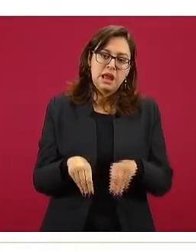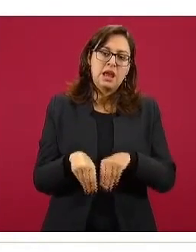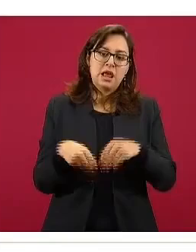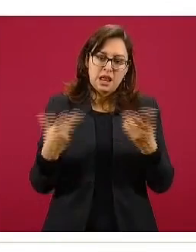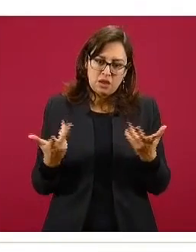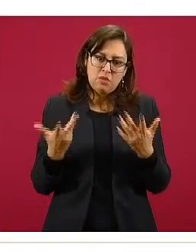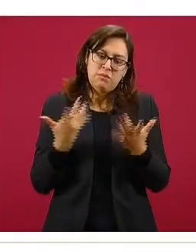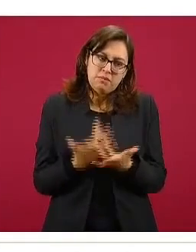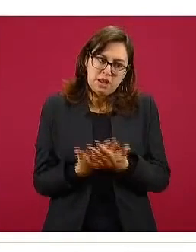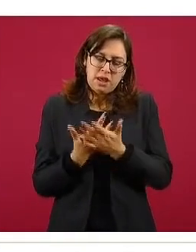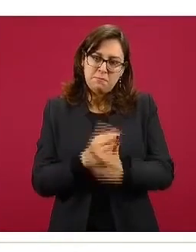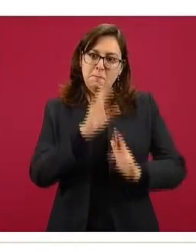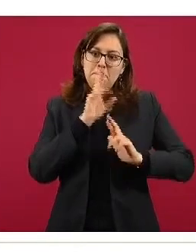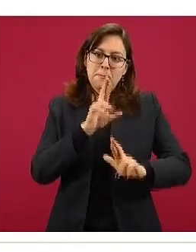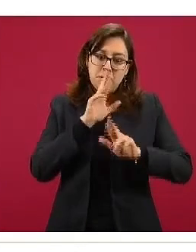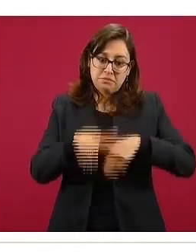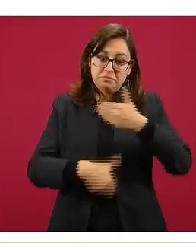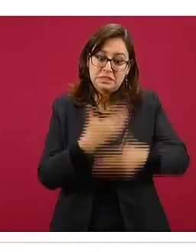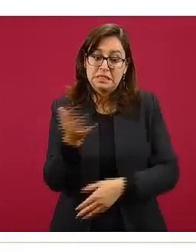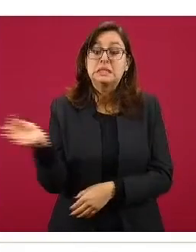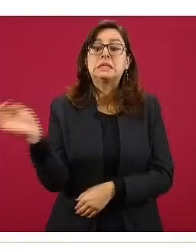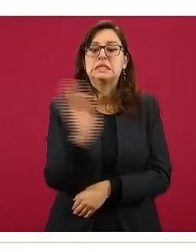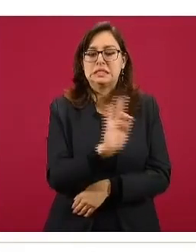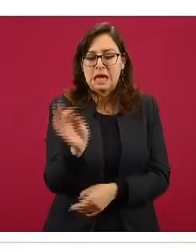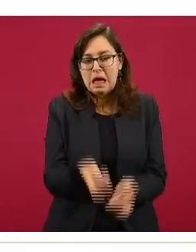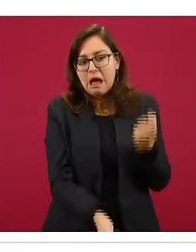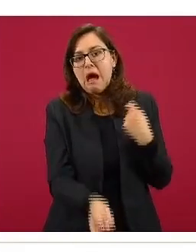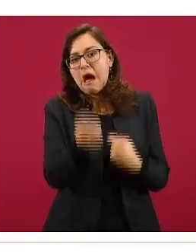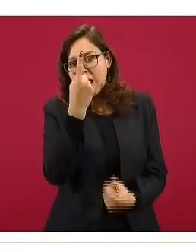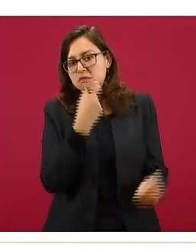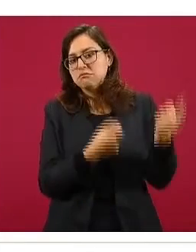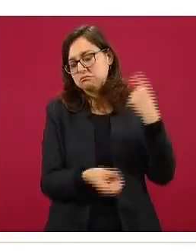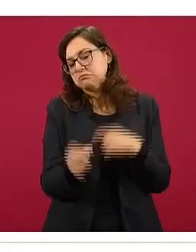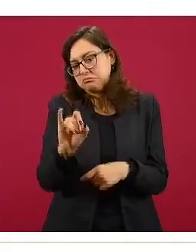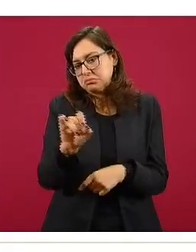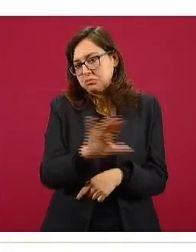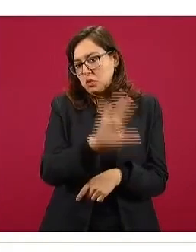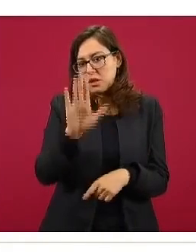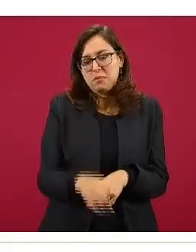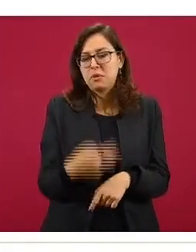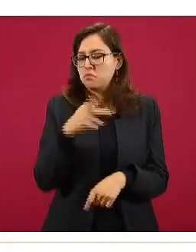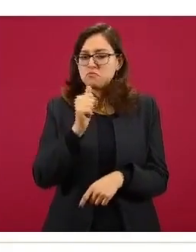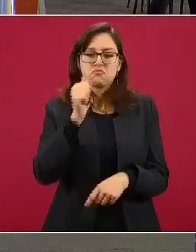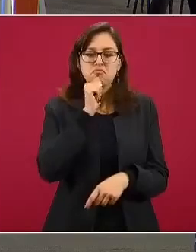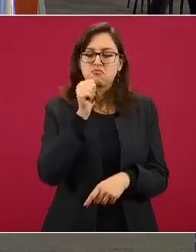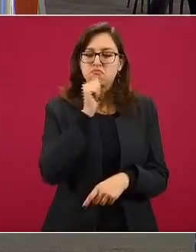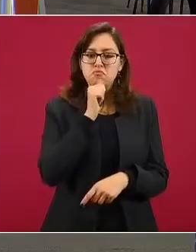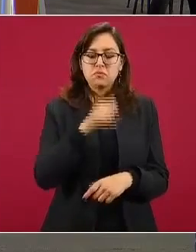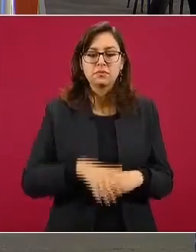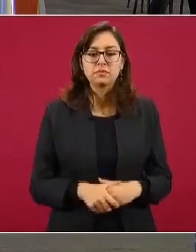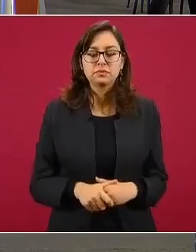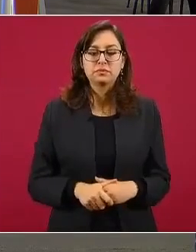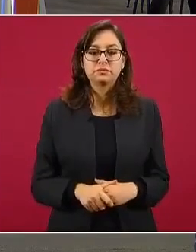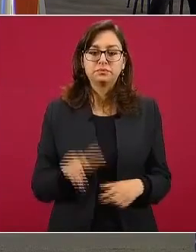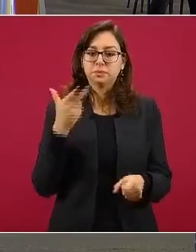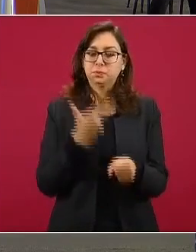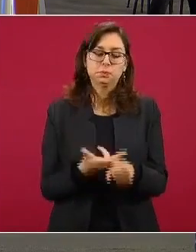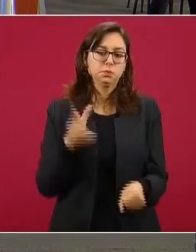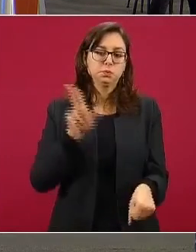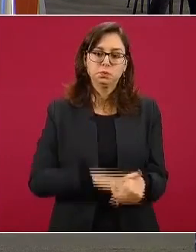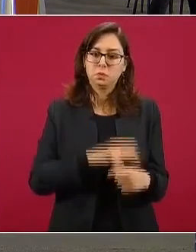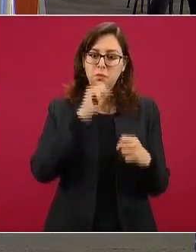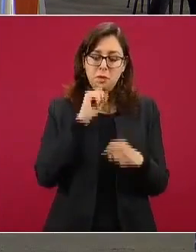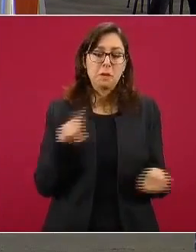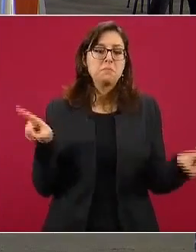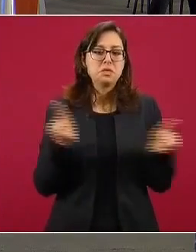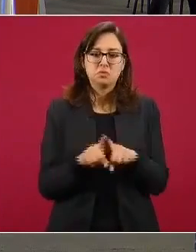fluyen los datos se pudiera encontrar alguna defunción rezagada en su registro. La siguiente. Y la hospitalización también